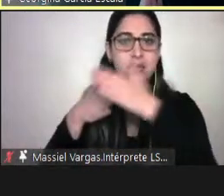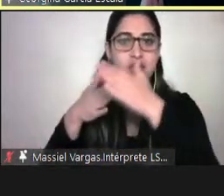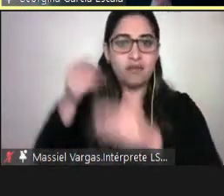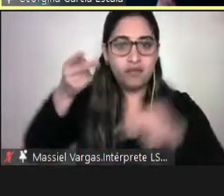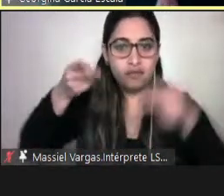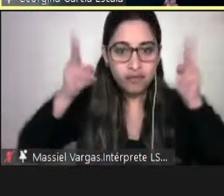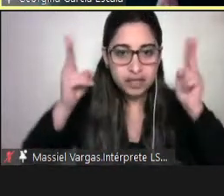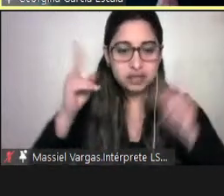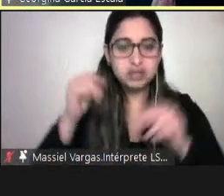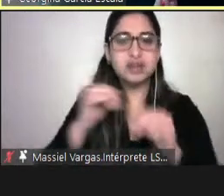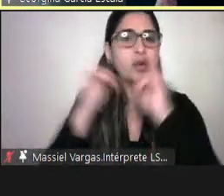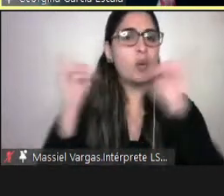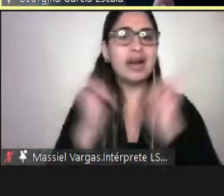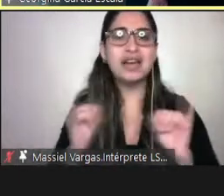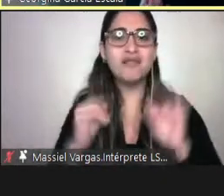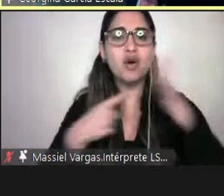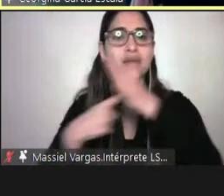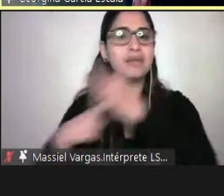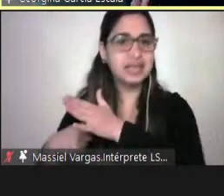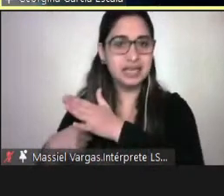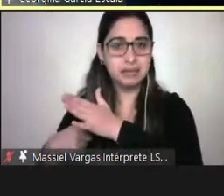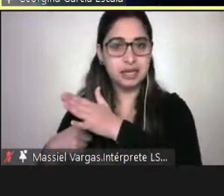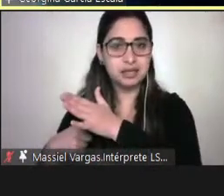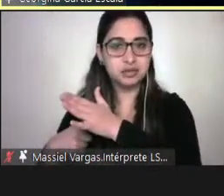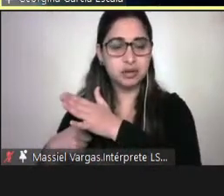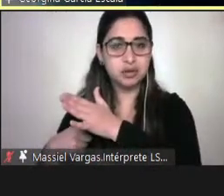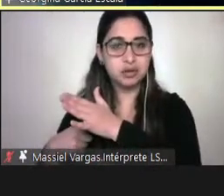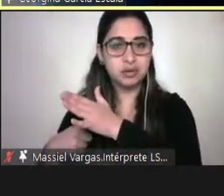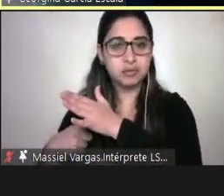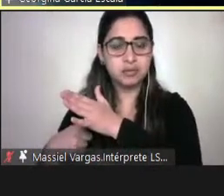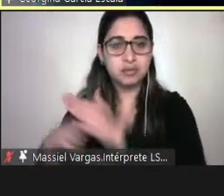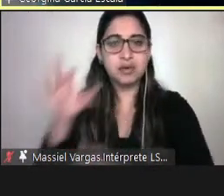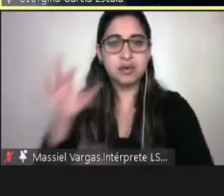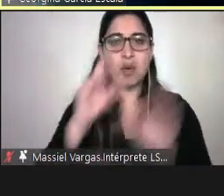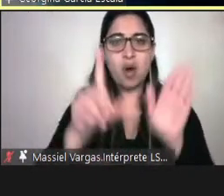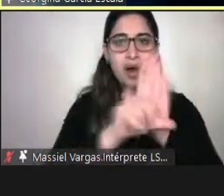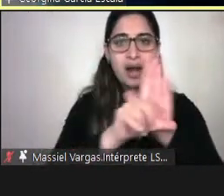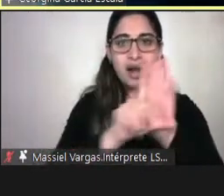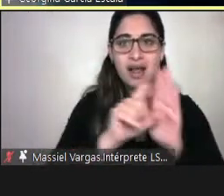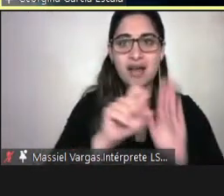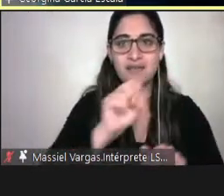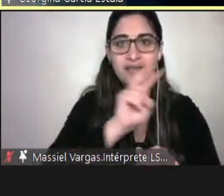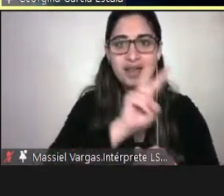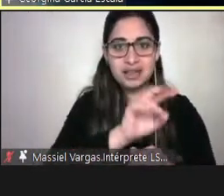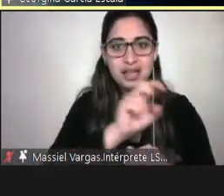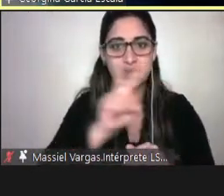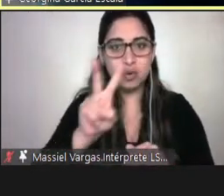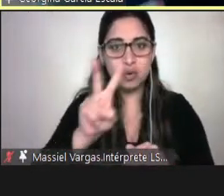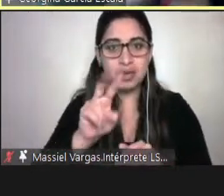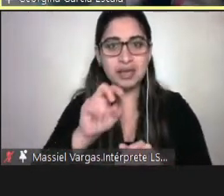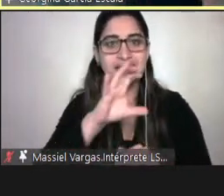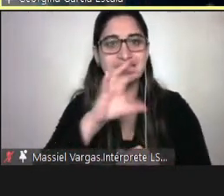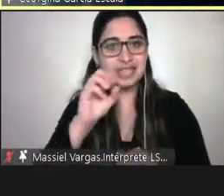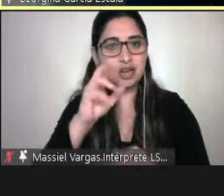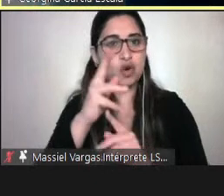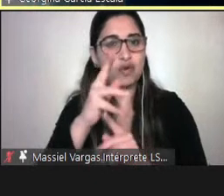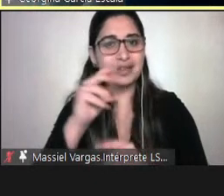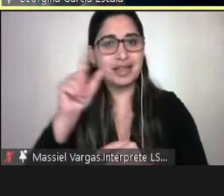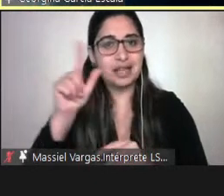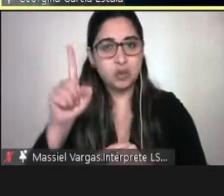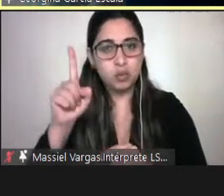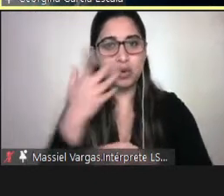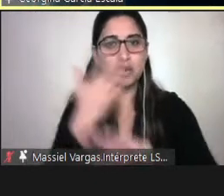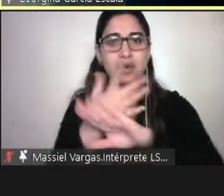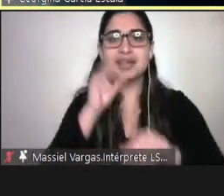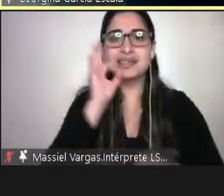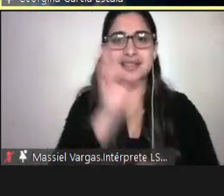forma de discriminación arbitraria como lo señala la ley 21.091 y eso implica que